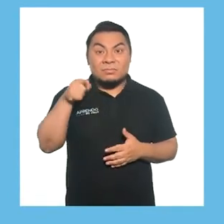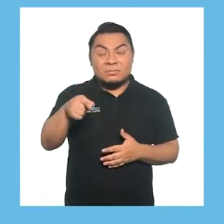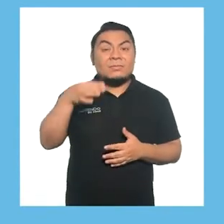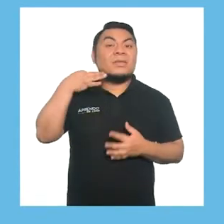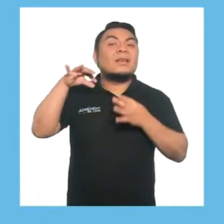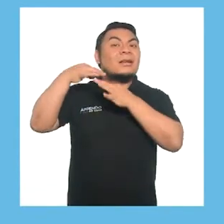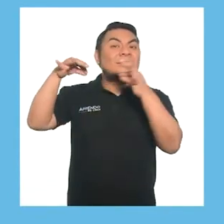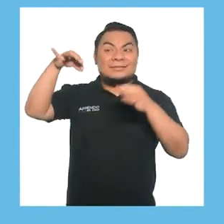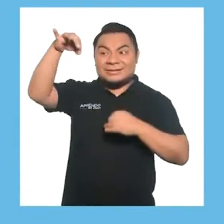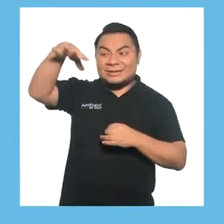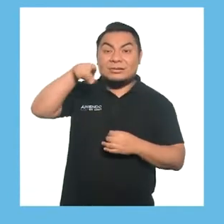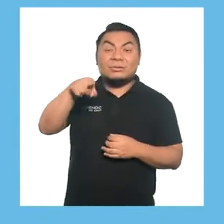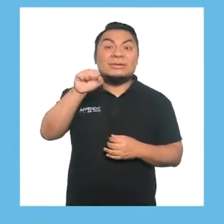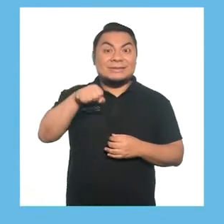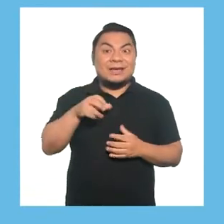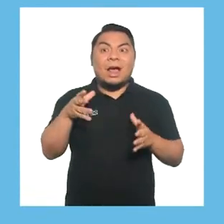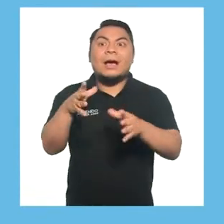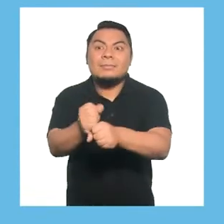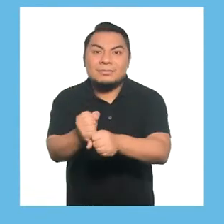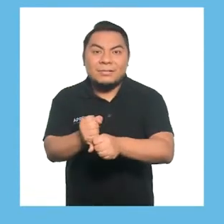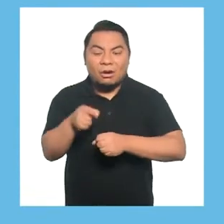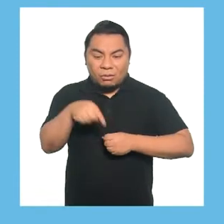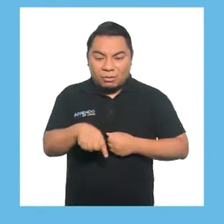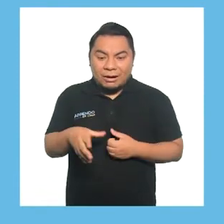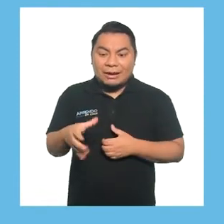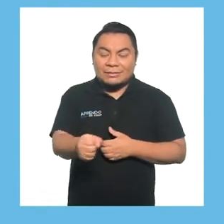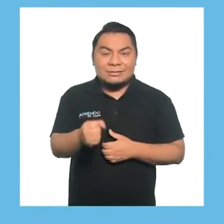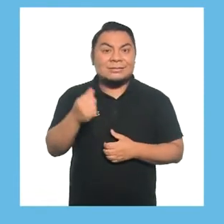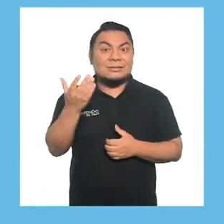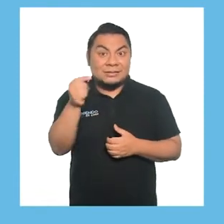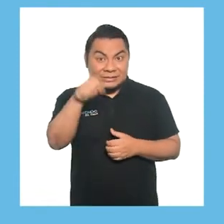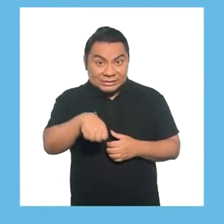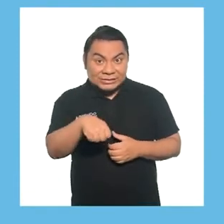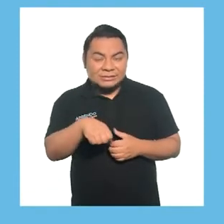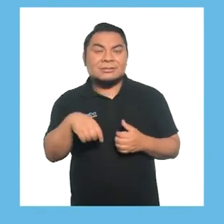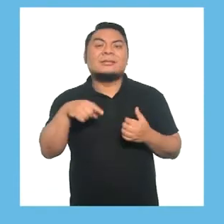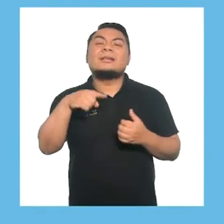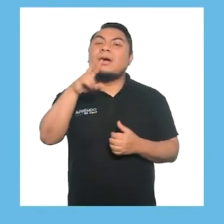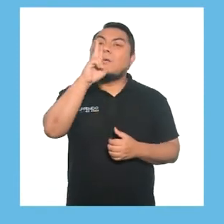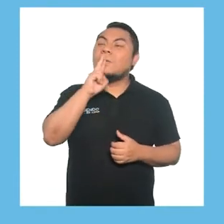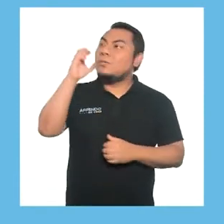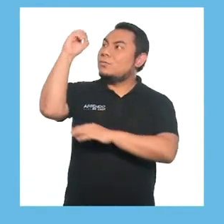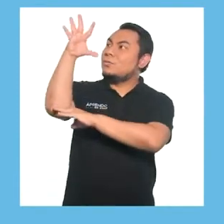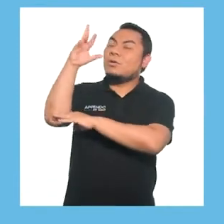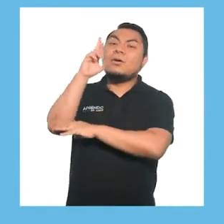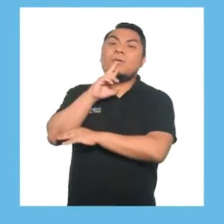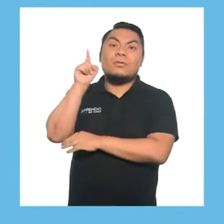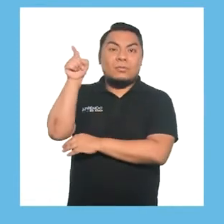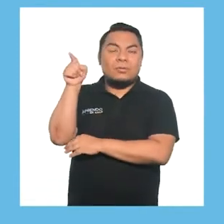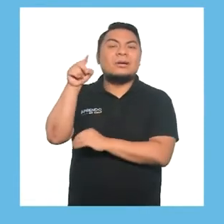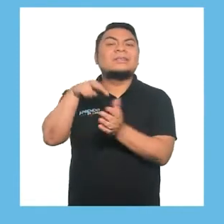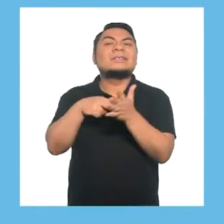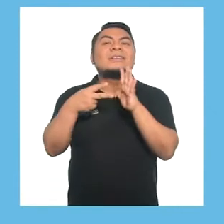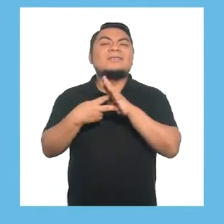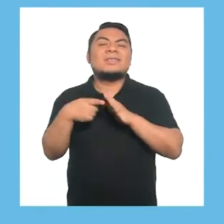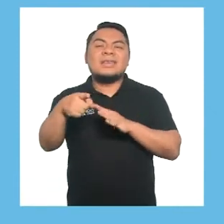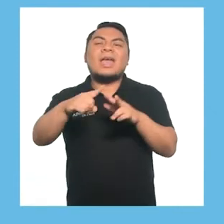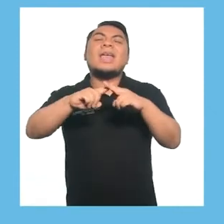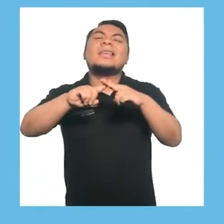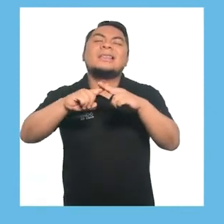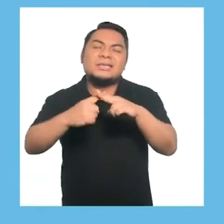¿Atrapó los pañuelos con alguna parte de su cuerpo? La luz roja significa que están